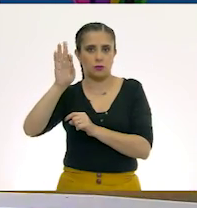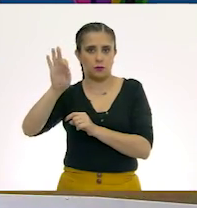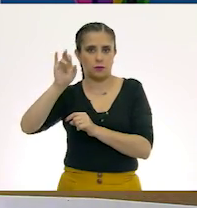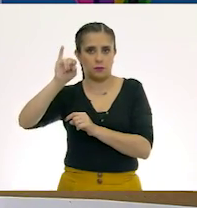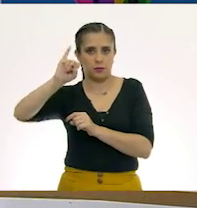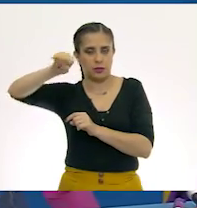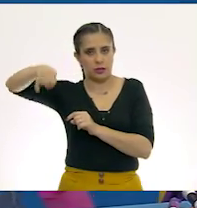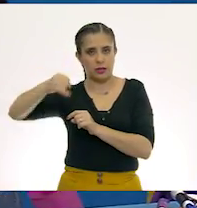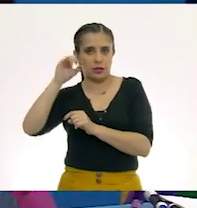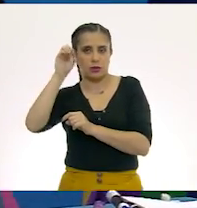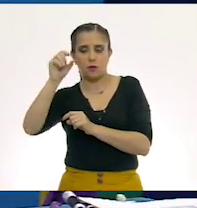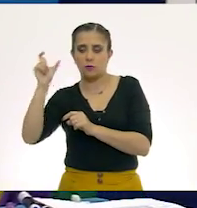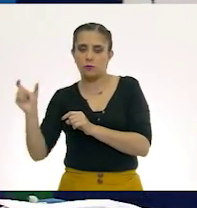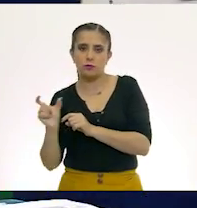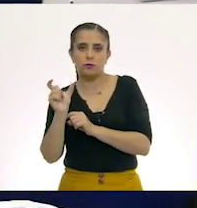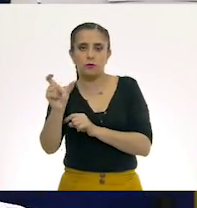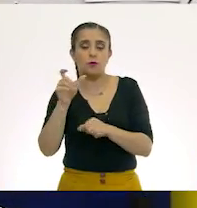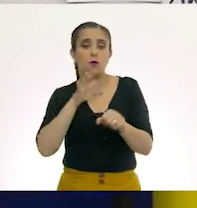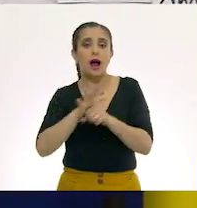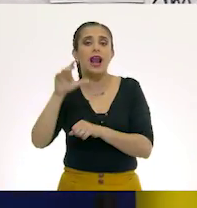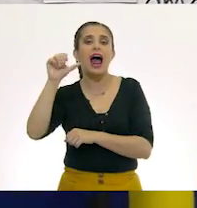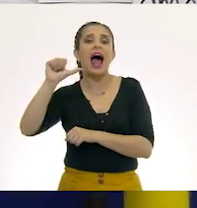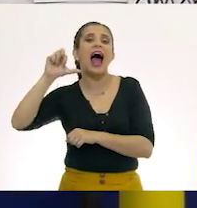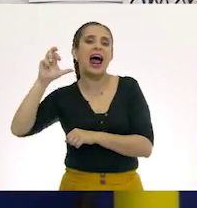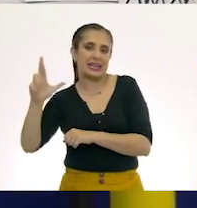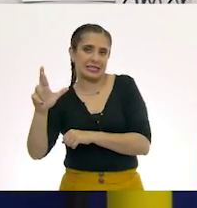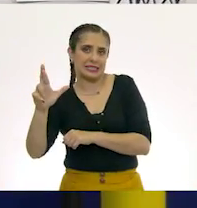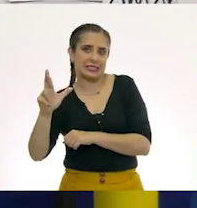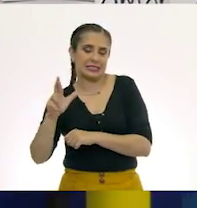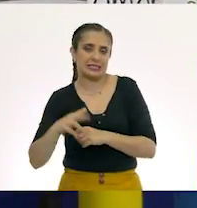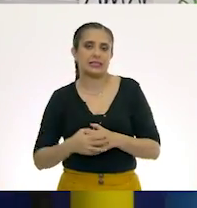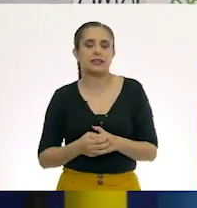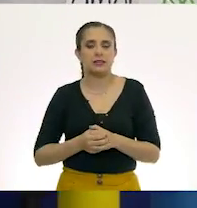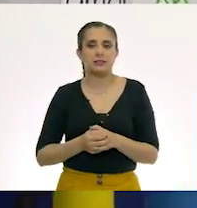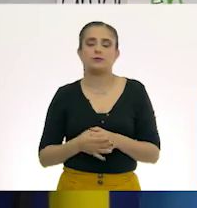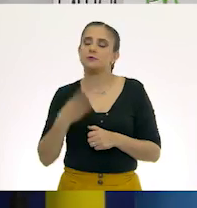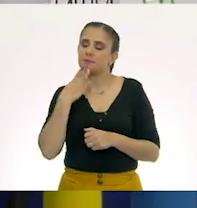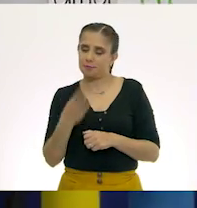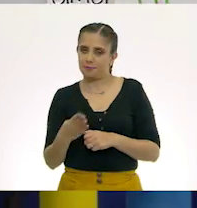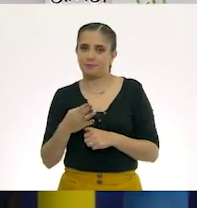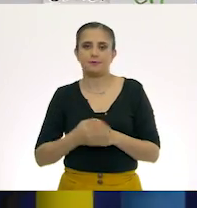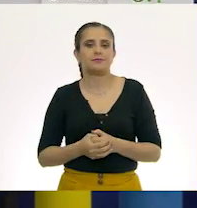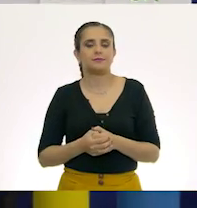Y el sufijo es ar. Ar. Muy bien. Muy bien.